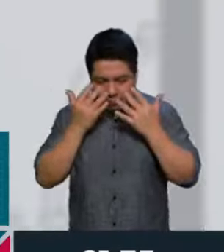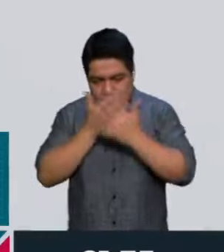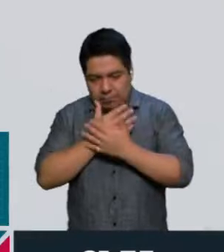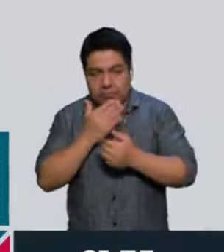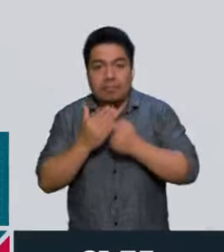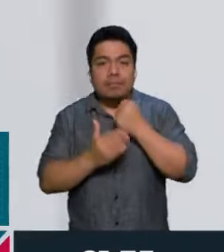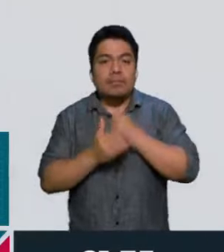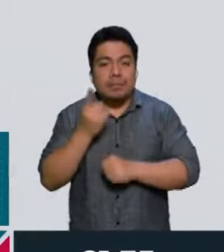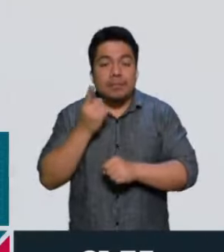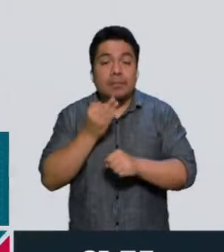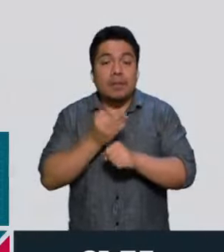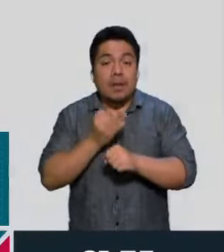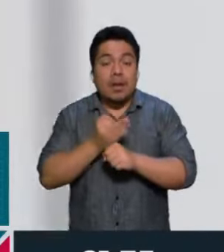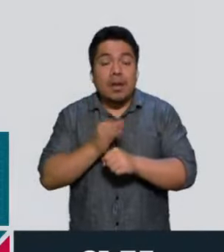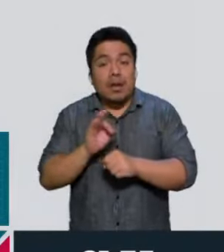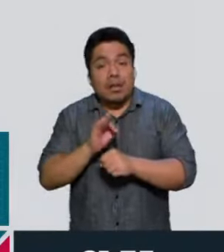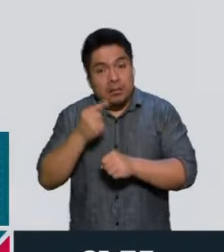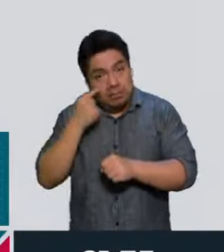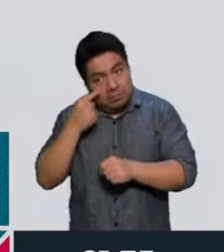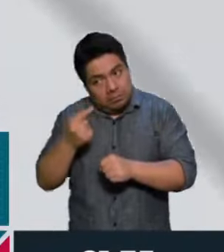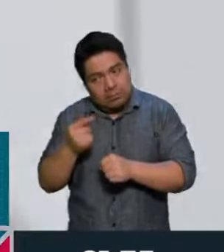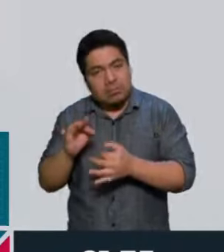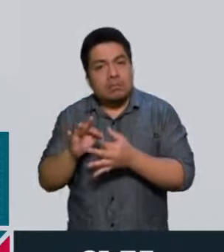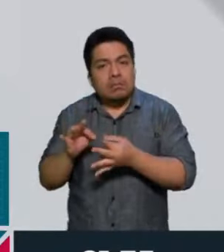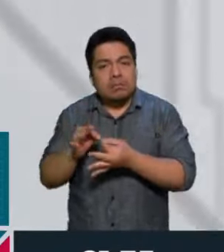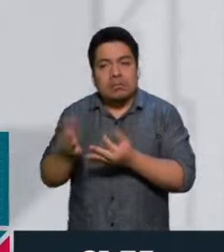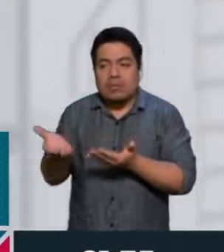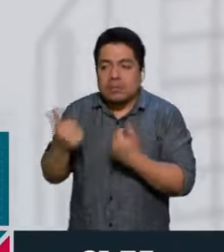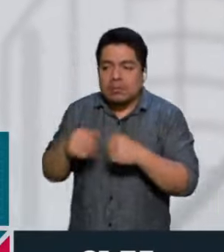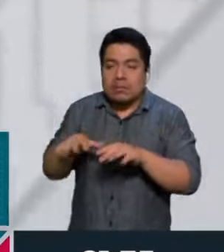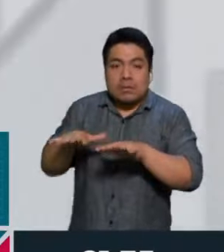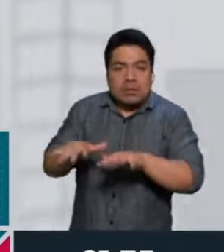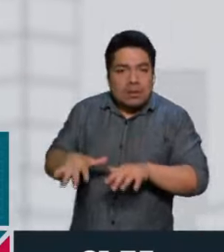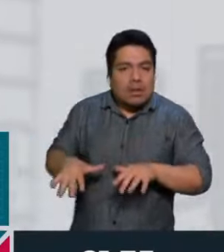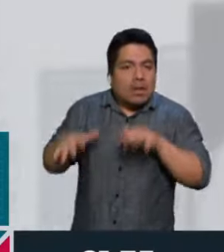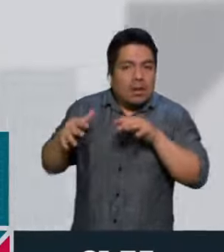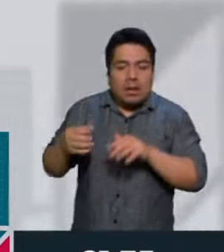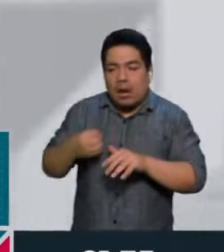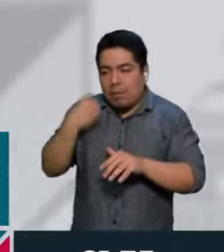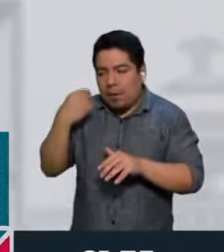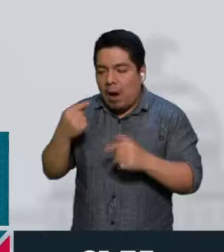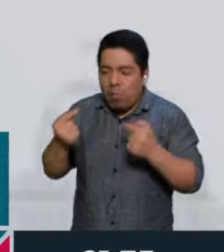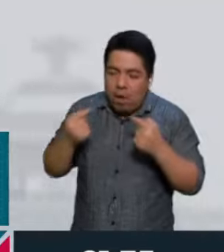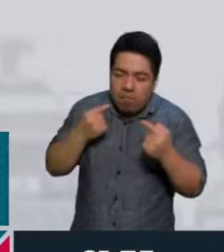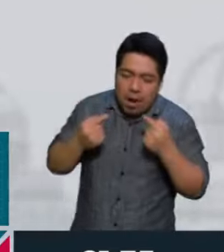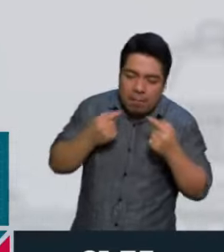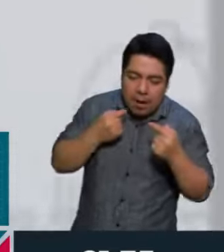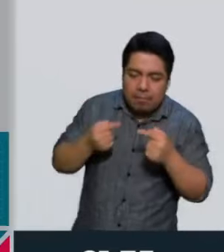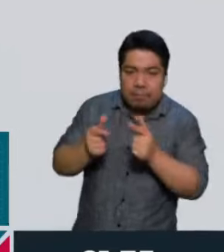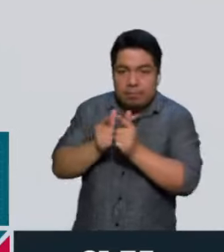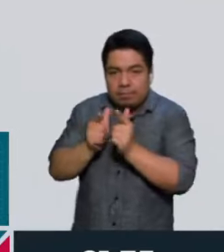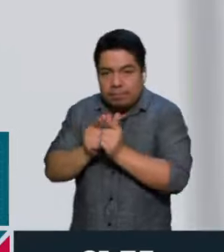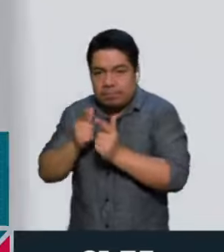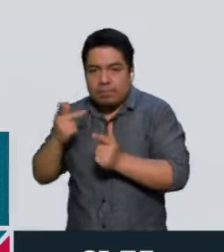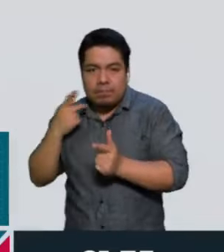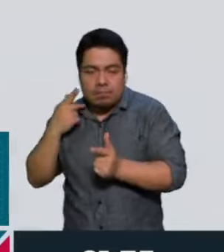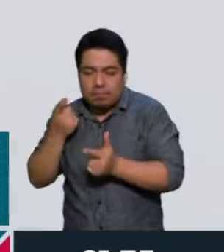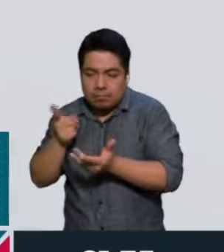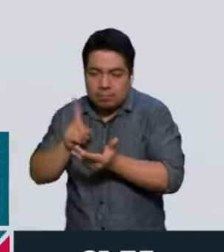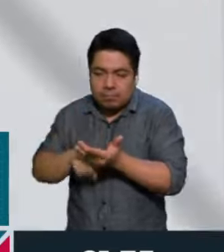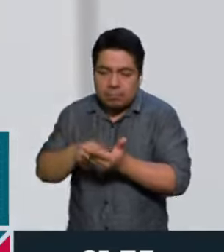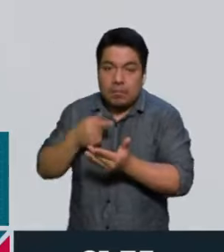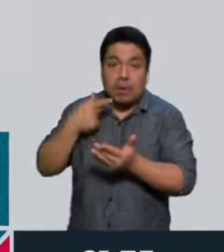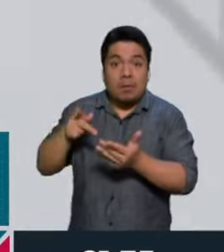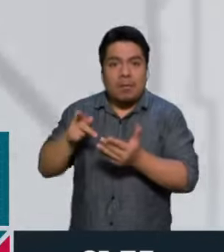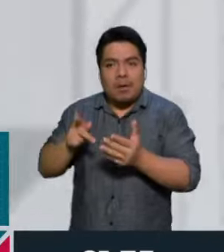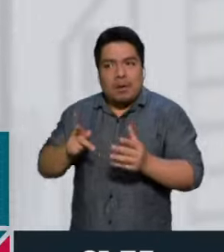evidentemente se podría llamar y se podría convocar a una convención abierta y disputa al interior del partido. Pero ha sido tal